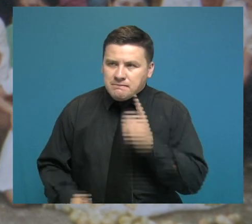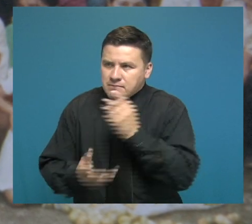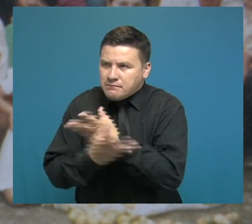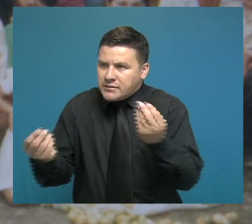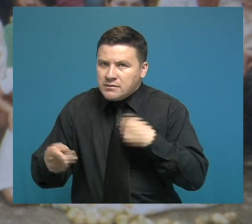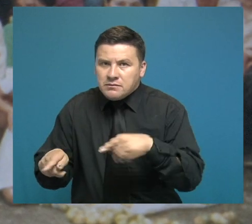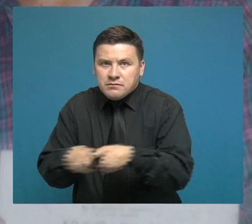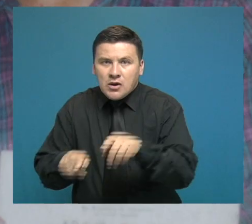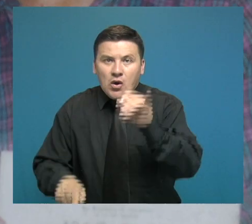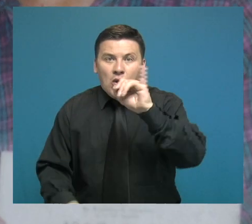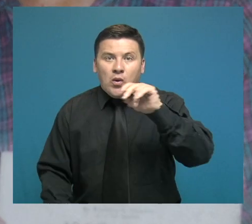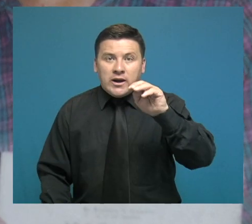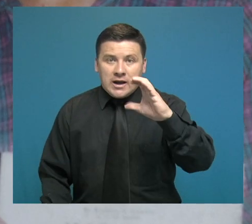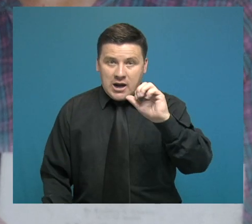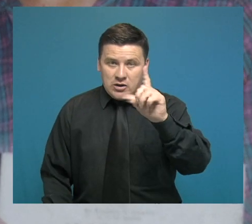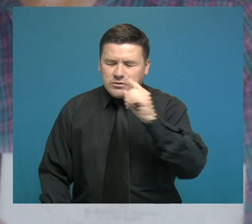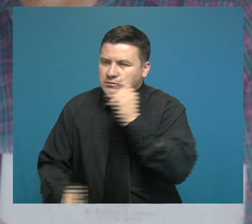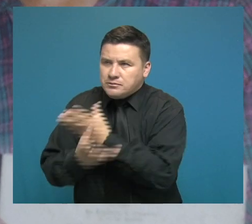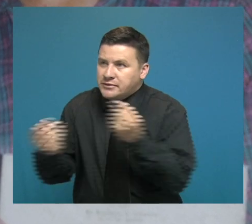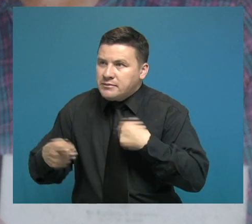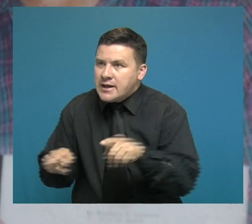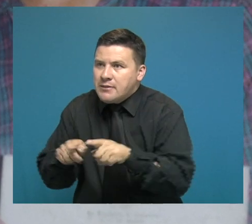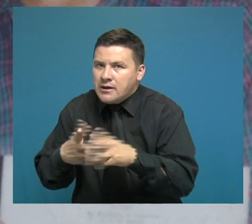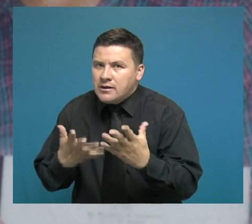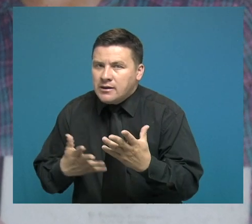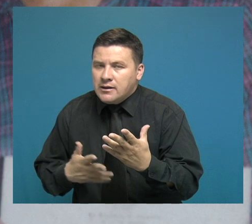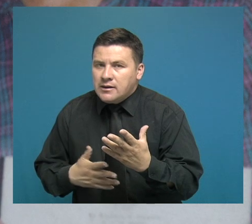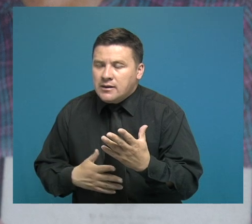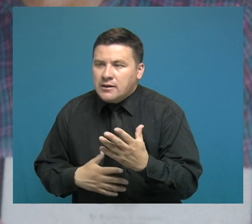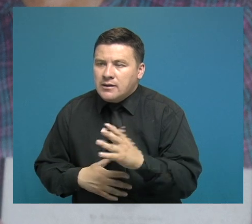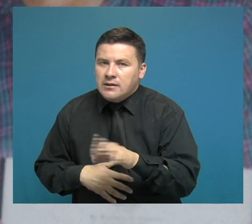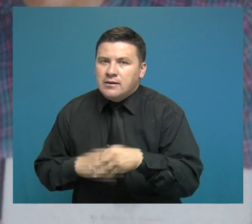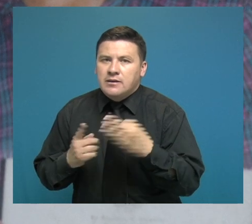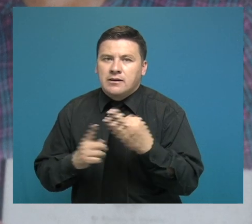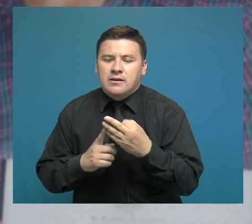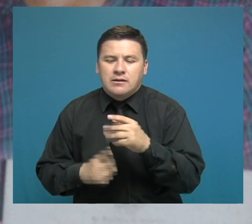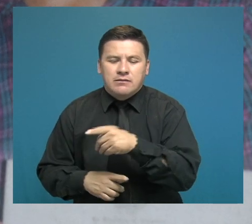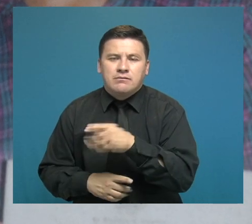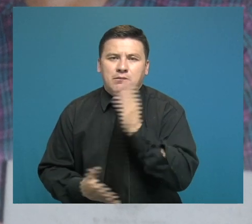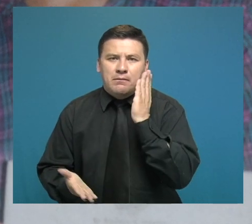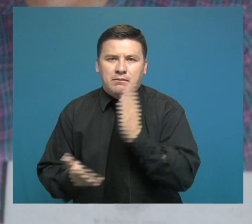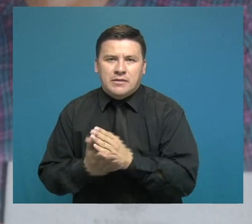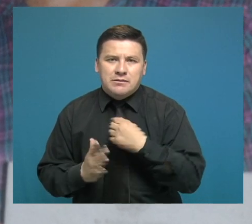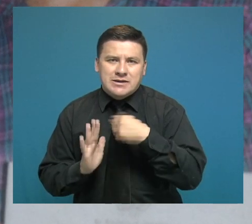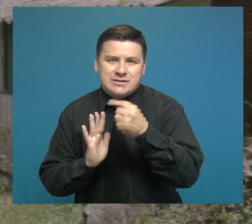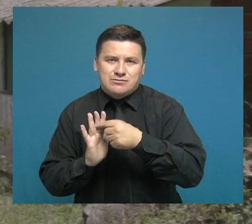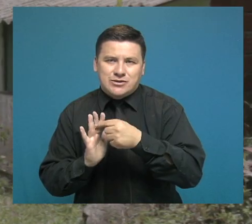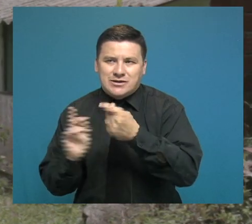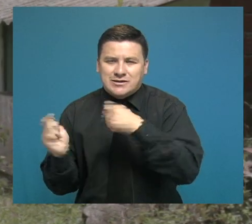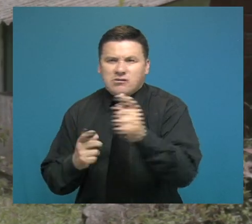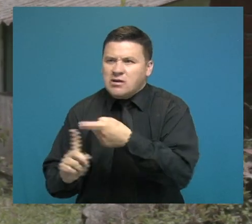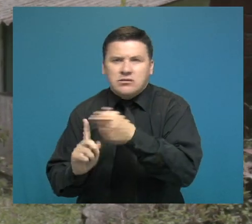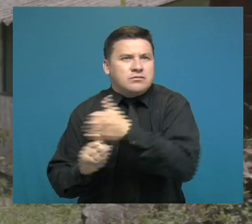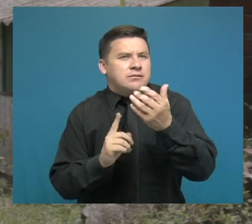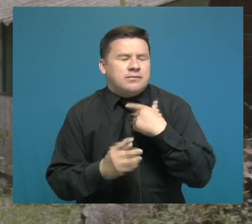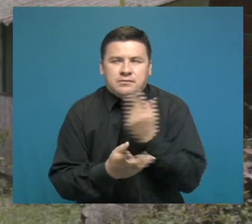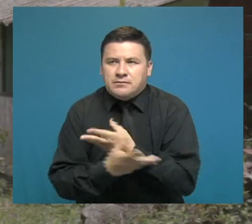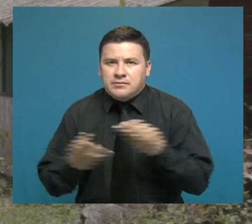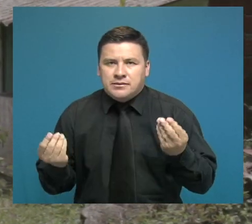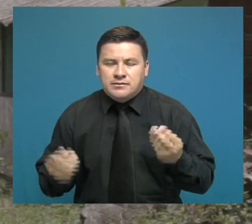Cuando ya desaparecieron a mi hermano Juan Carlos. Y la tercera fue cuando fueron a mi casa y se llegaron a mi esposo.